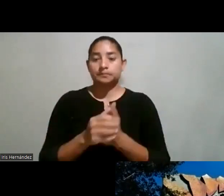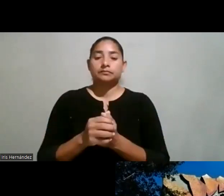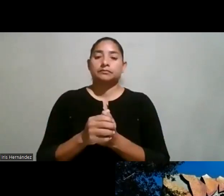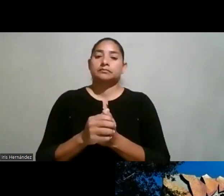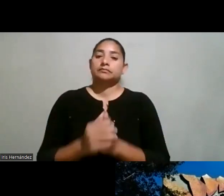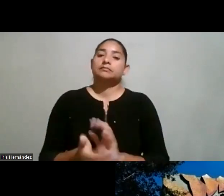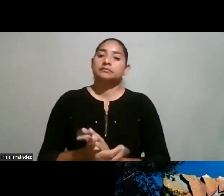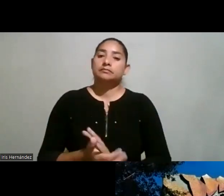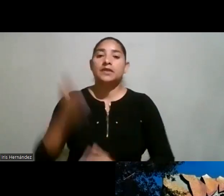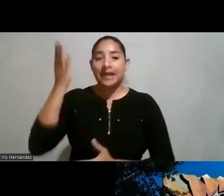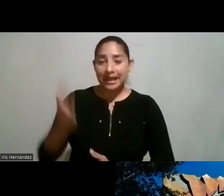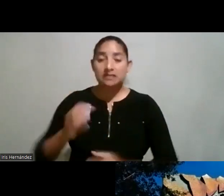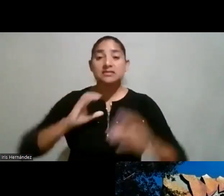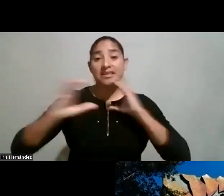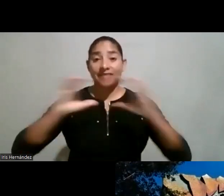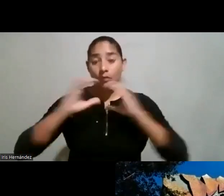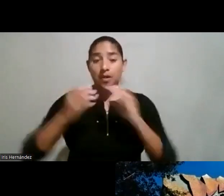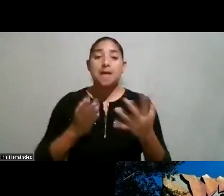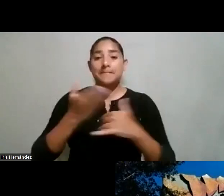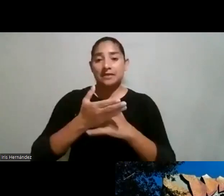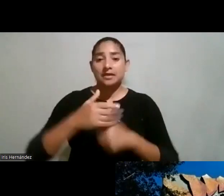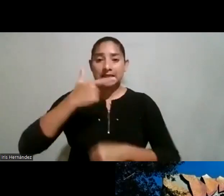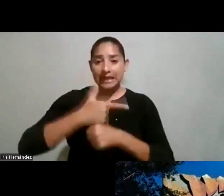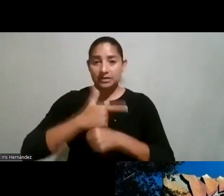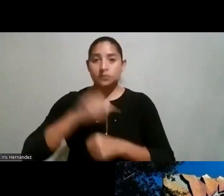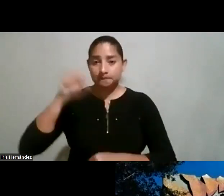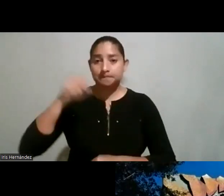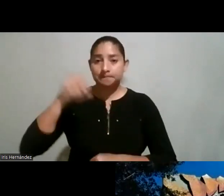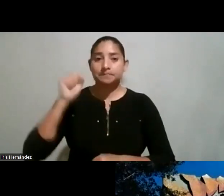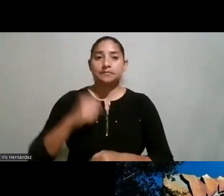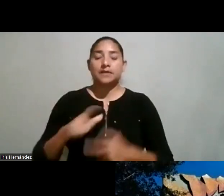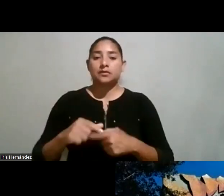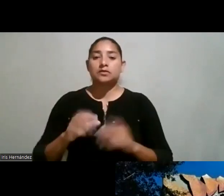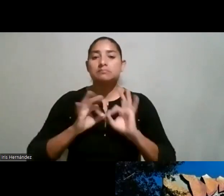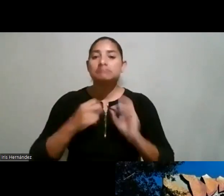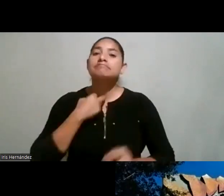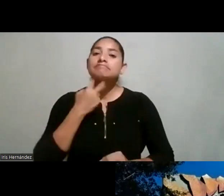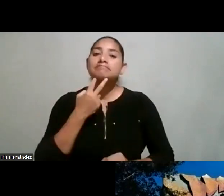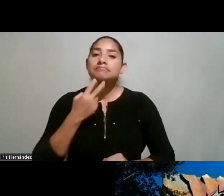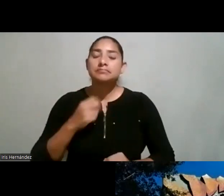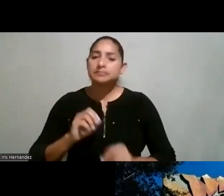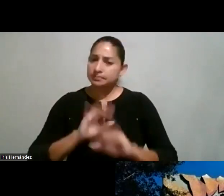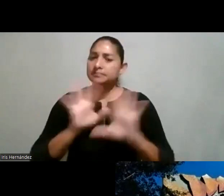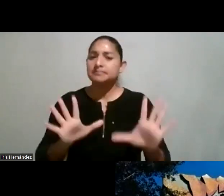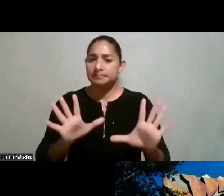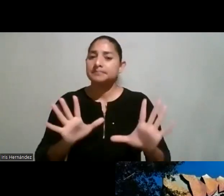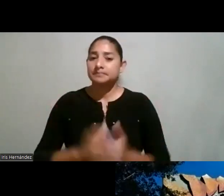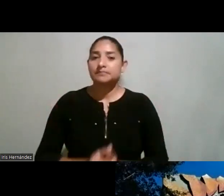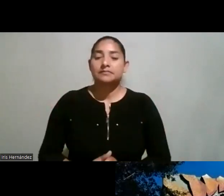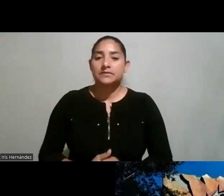él se va a comunicar a través de Lesco Iris entonces nos está solicitando si pudiéramos hacer la